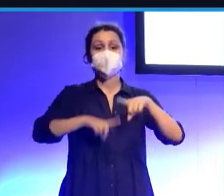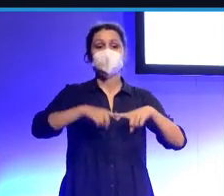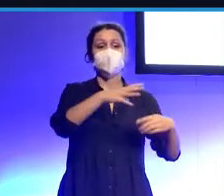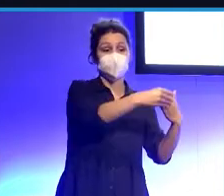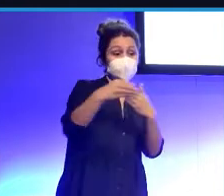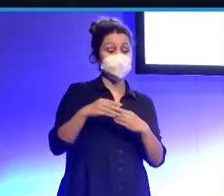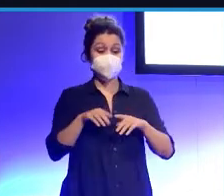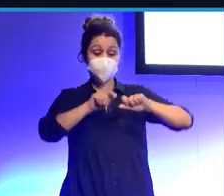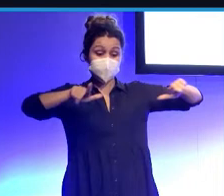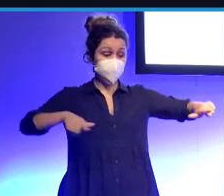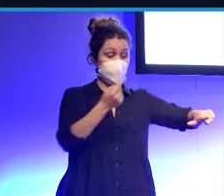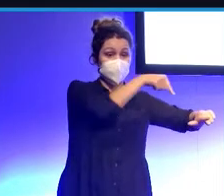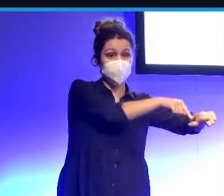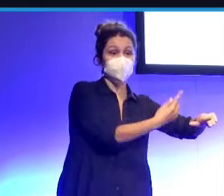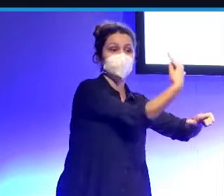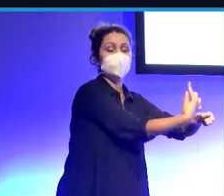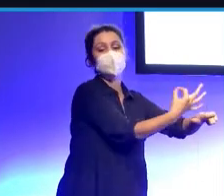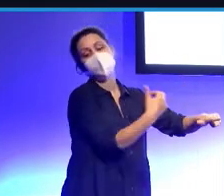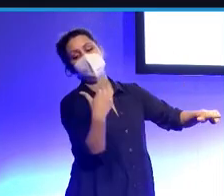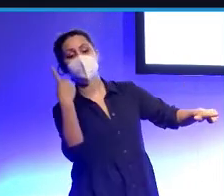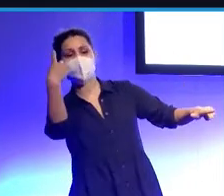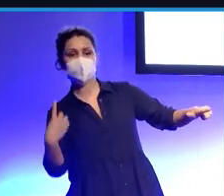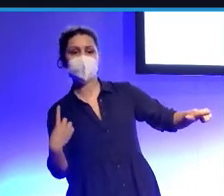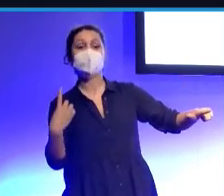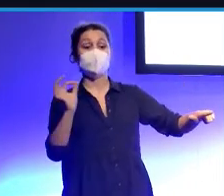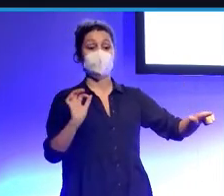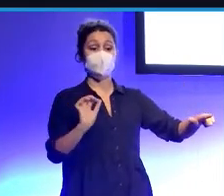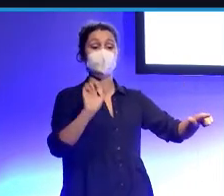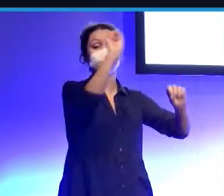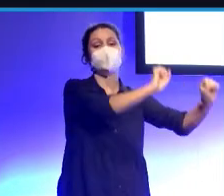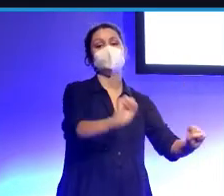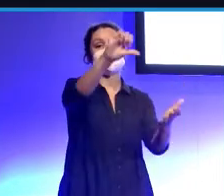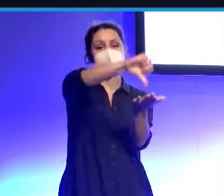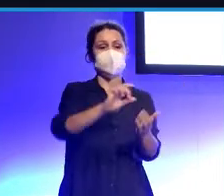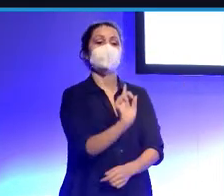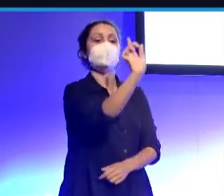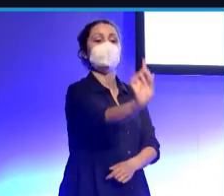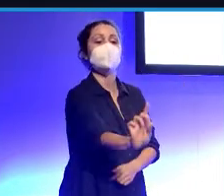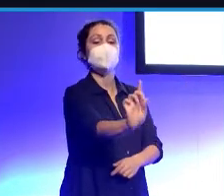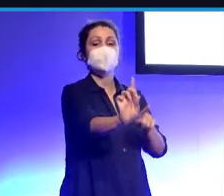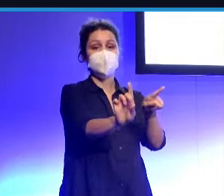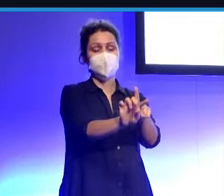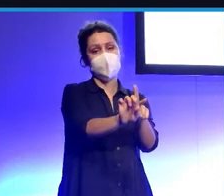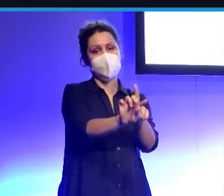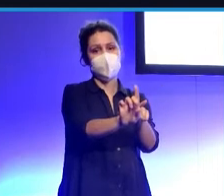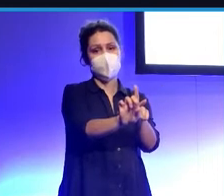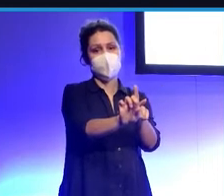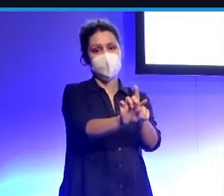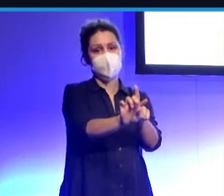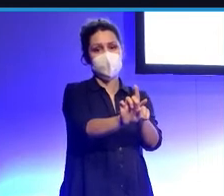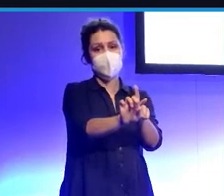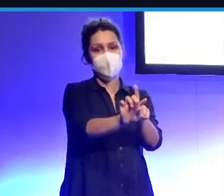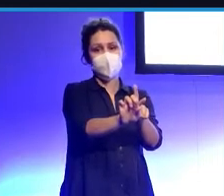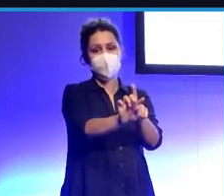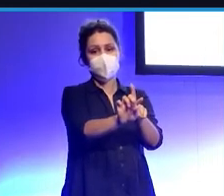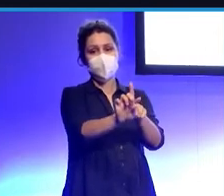izquierdo, mi defensa central, pues, se le acaba el contrato y no quiere renovar, o es muy malo simplemente, Y